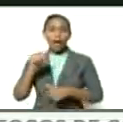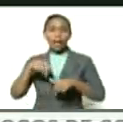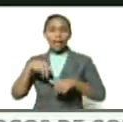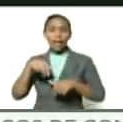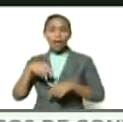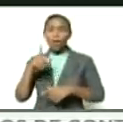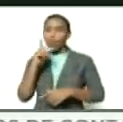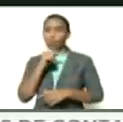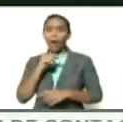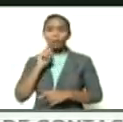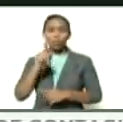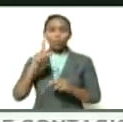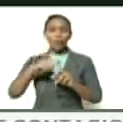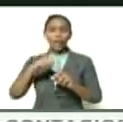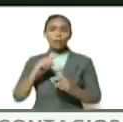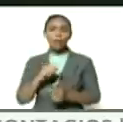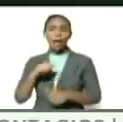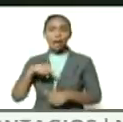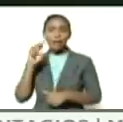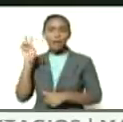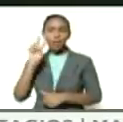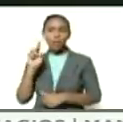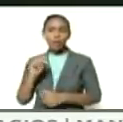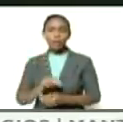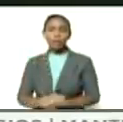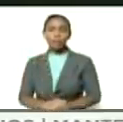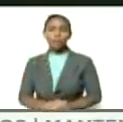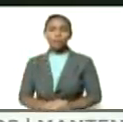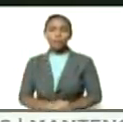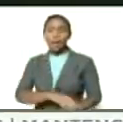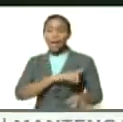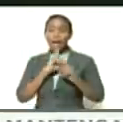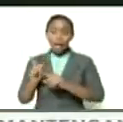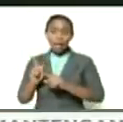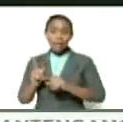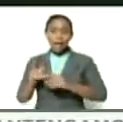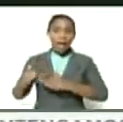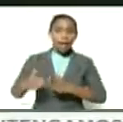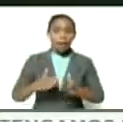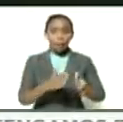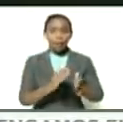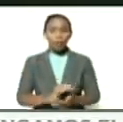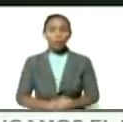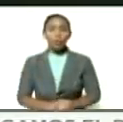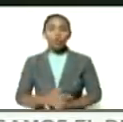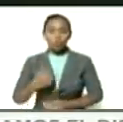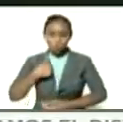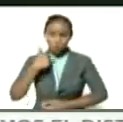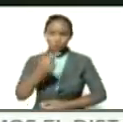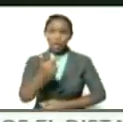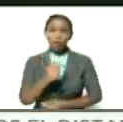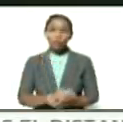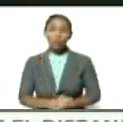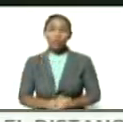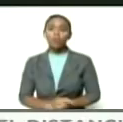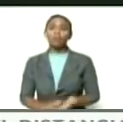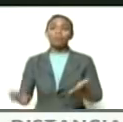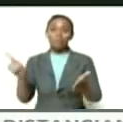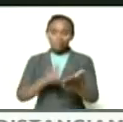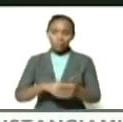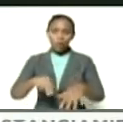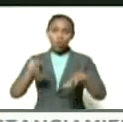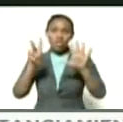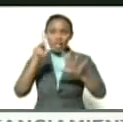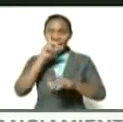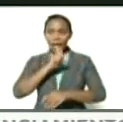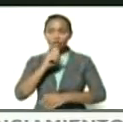no hay tutía Daniel Clau ese es el camino lo digo lo digo con las siete